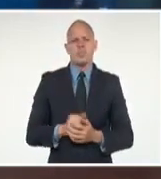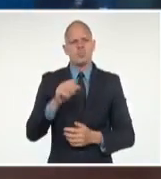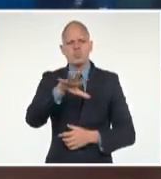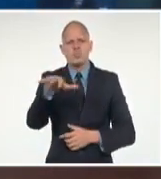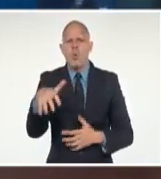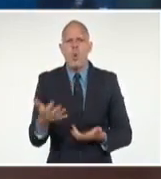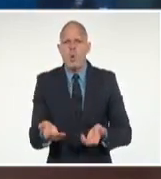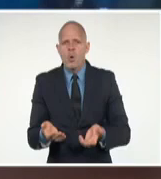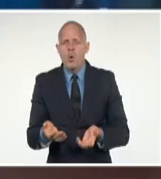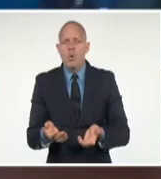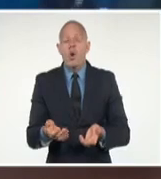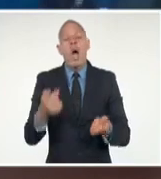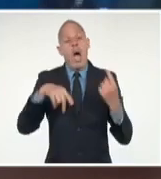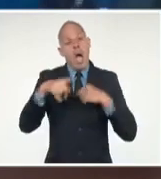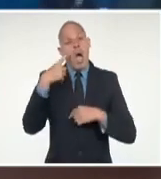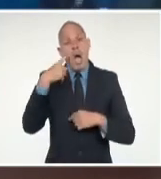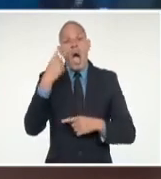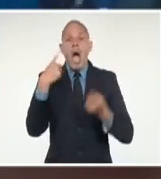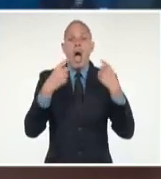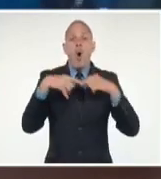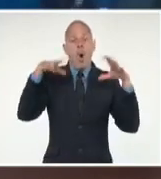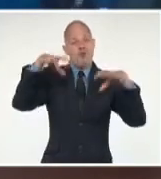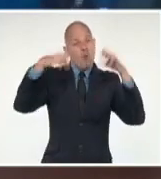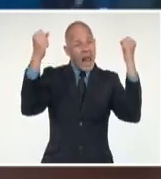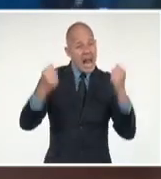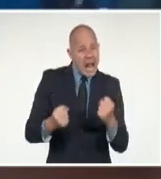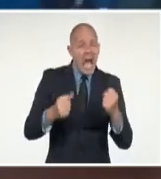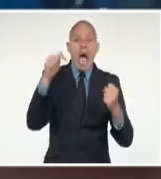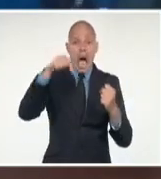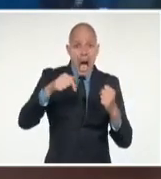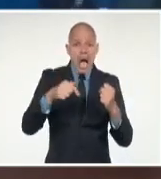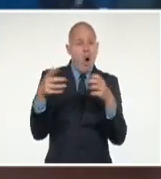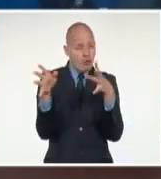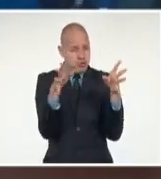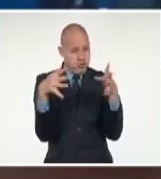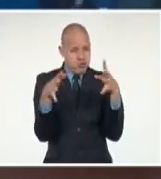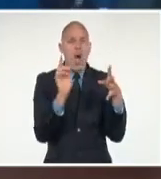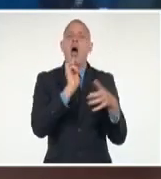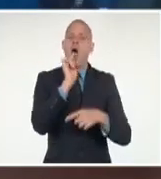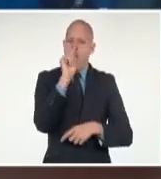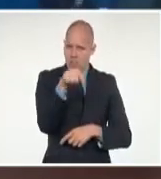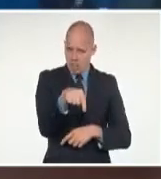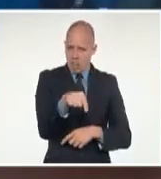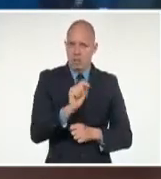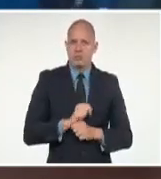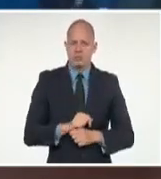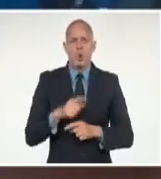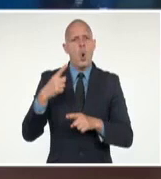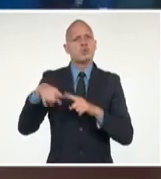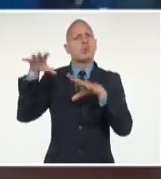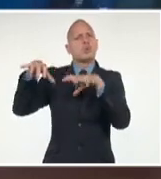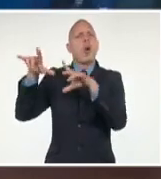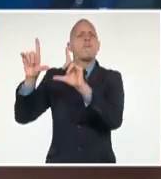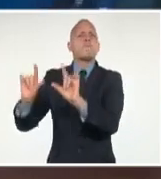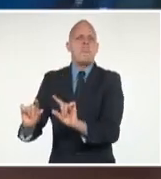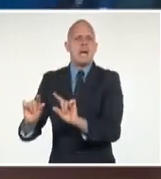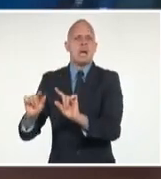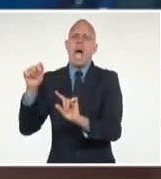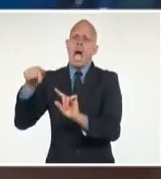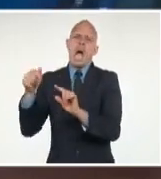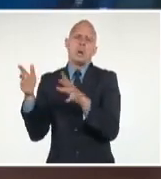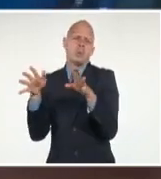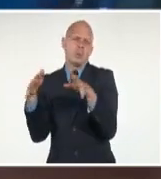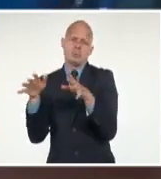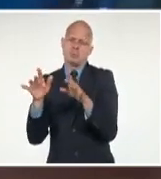donde hayan tormentas eléctricas fuertes o chubascos fuertes. Ahí es donde, fundamentalmente, van a ocurrir. Porque recuerden que esto no es un